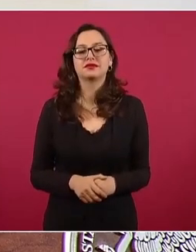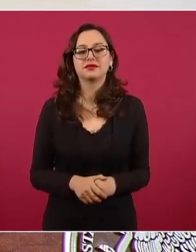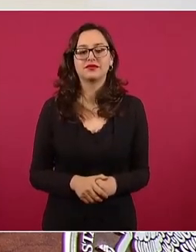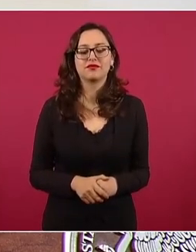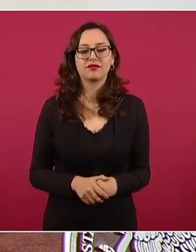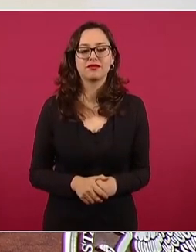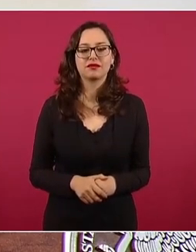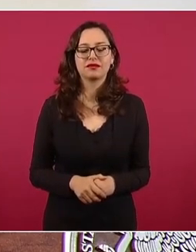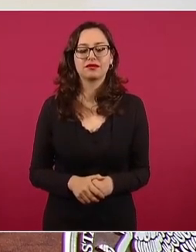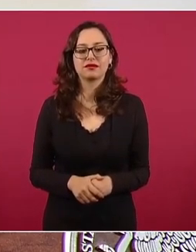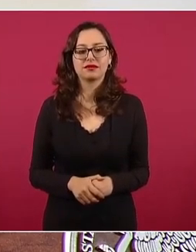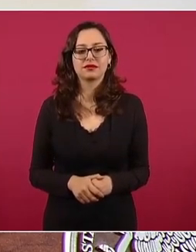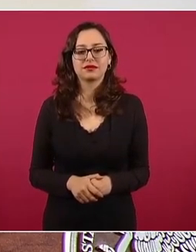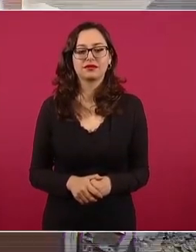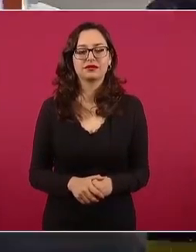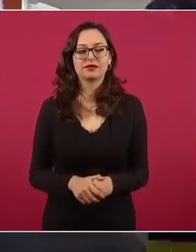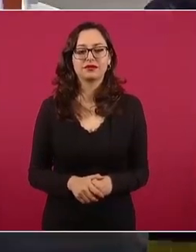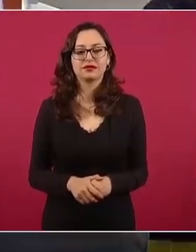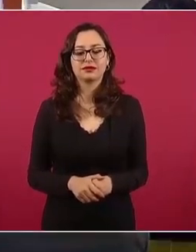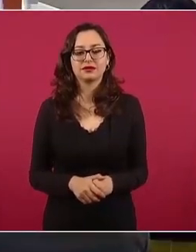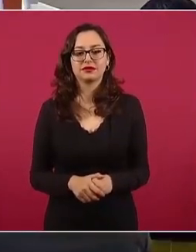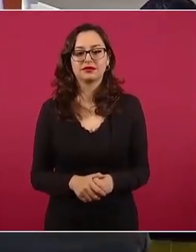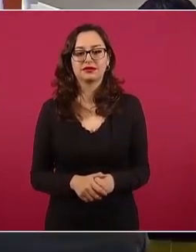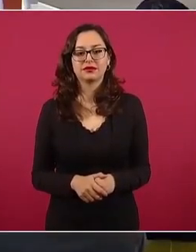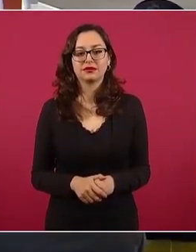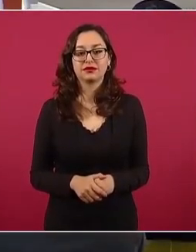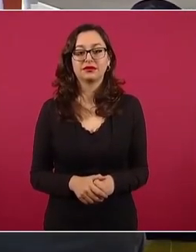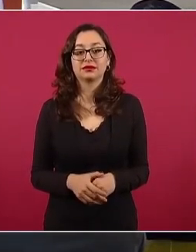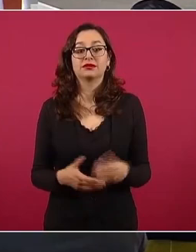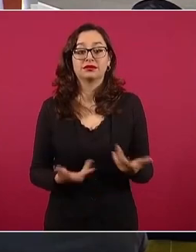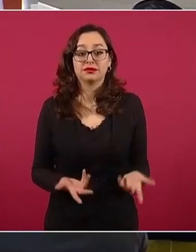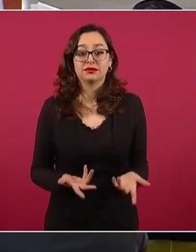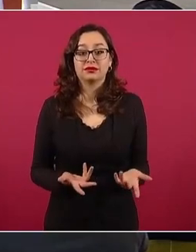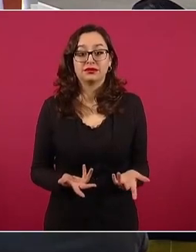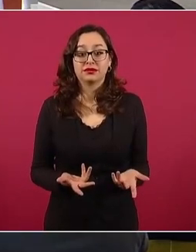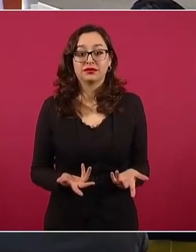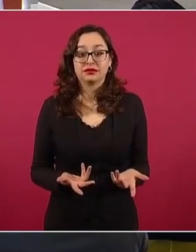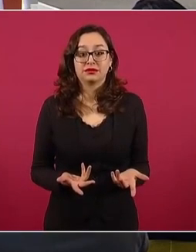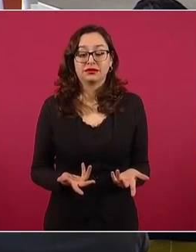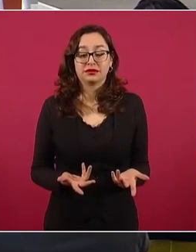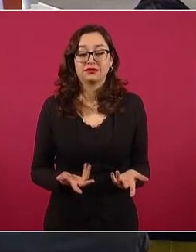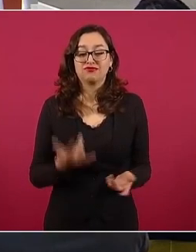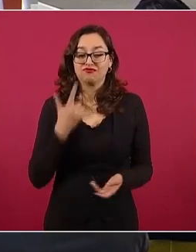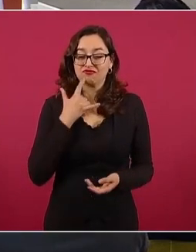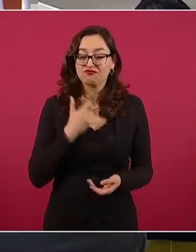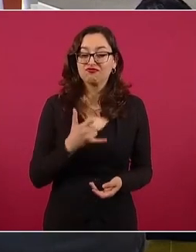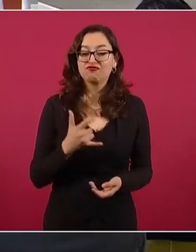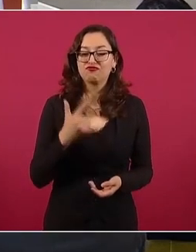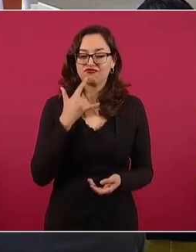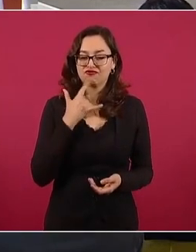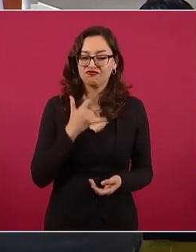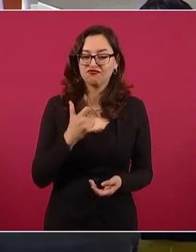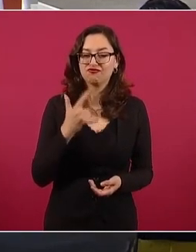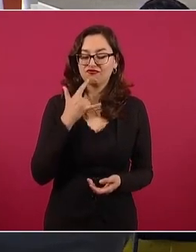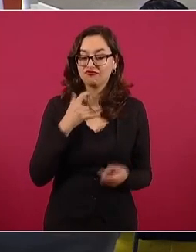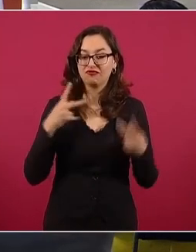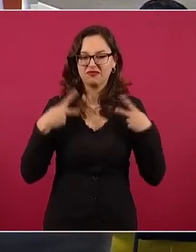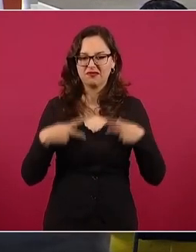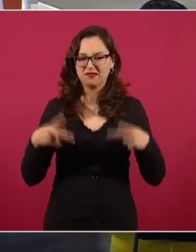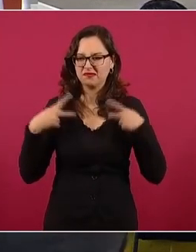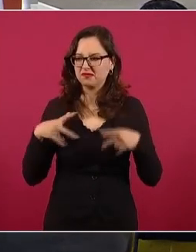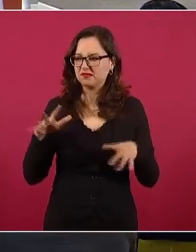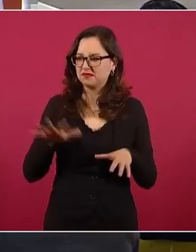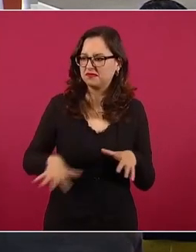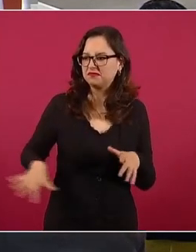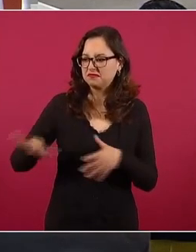y el que entra después de todo el esfuerzo de mucha gente luchando